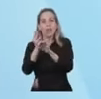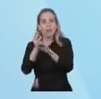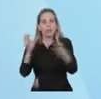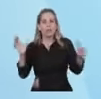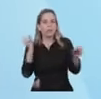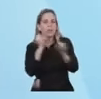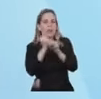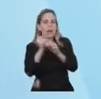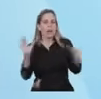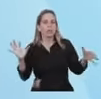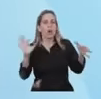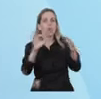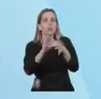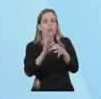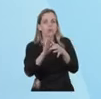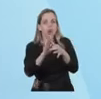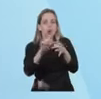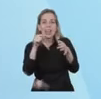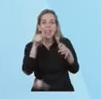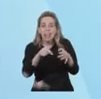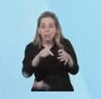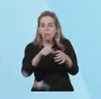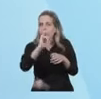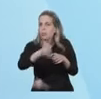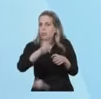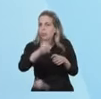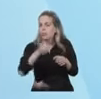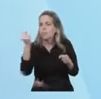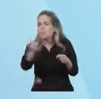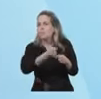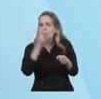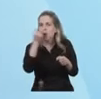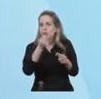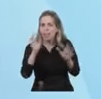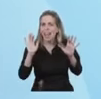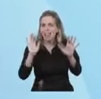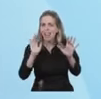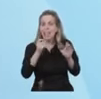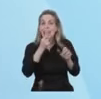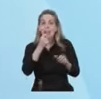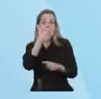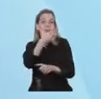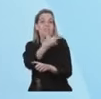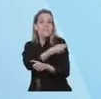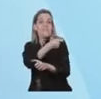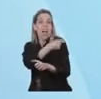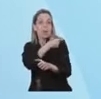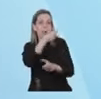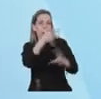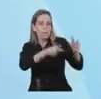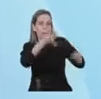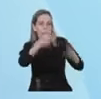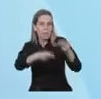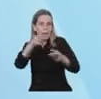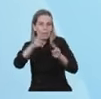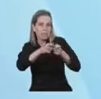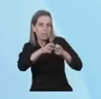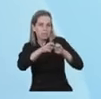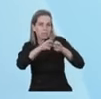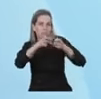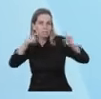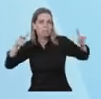Este es un punto de inflexión. Con el avance de la vacuna lograremos que incluso